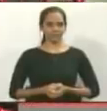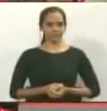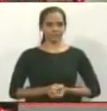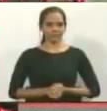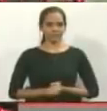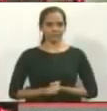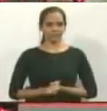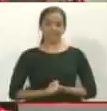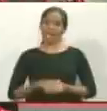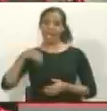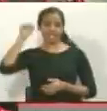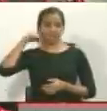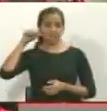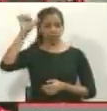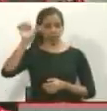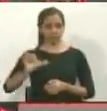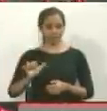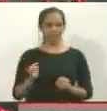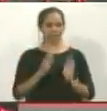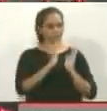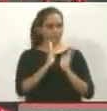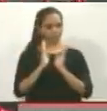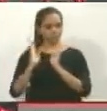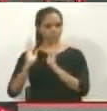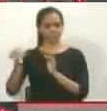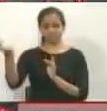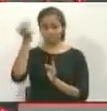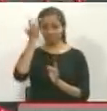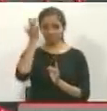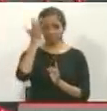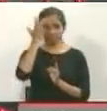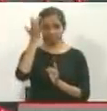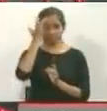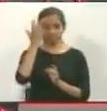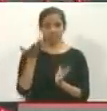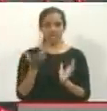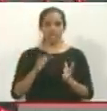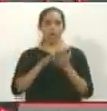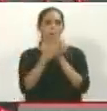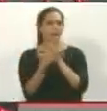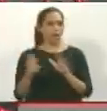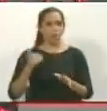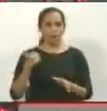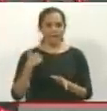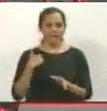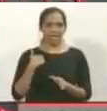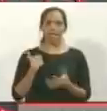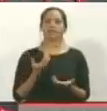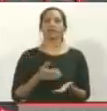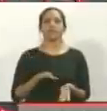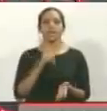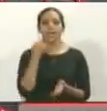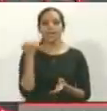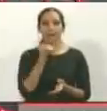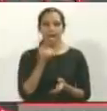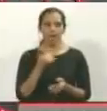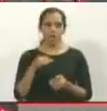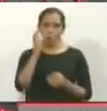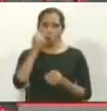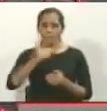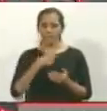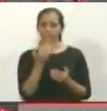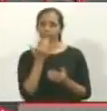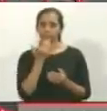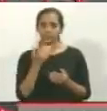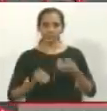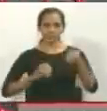En este video verán la secuencia de la simulación que se teatraliza en un barrio cualquiera de Irak. Un hombre se acerca a un coche y coloca un